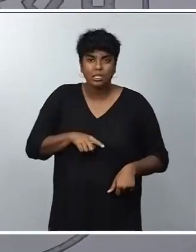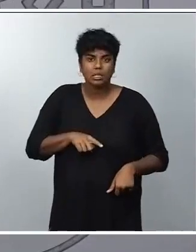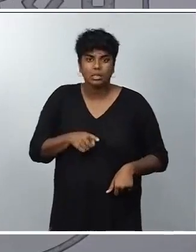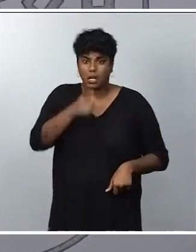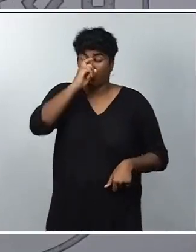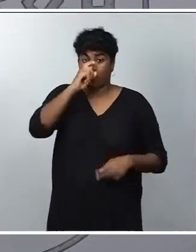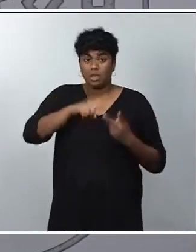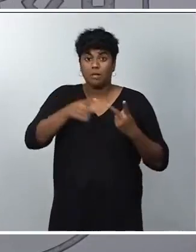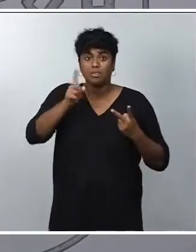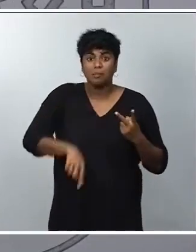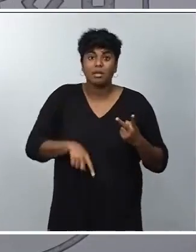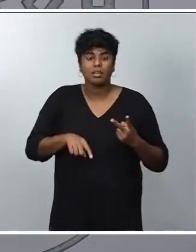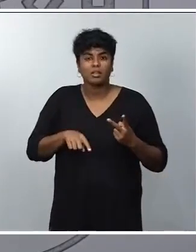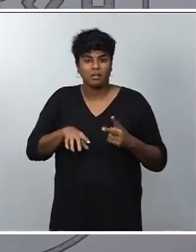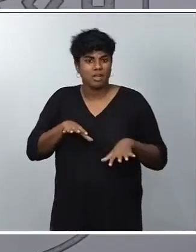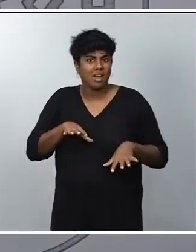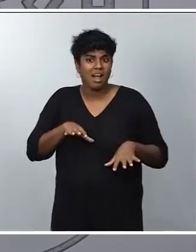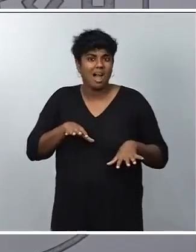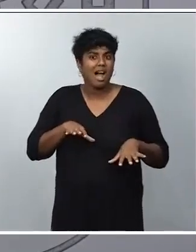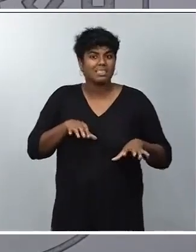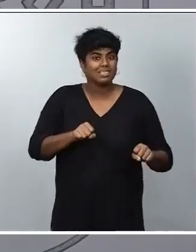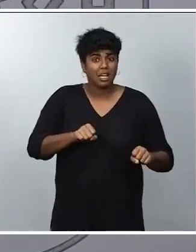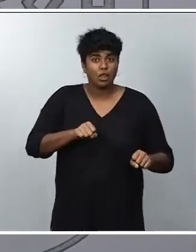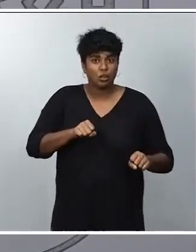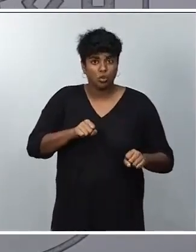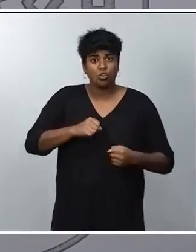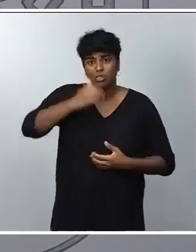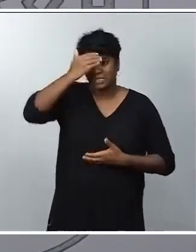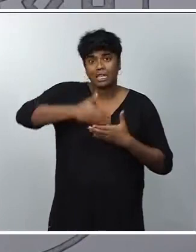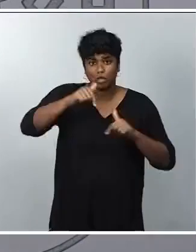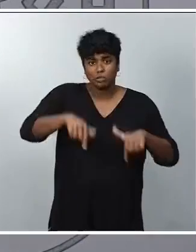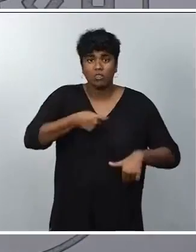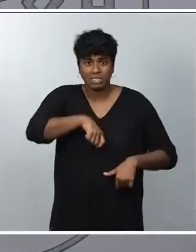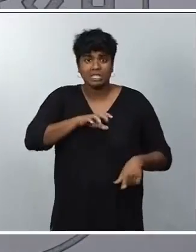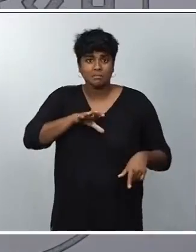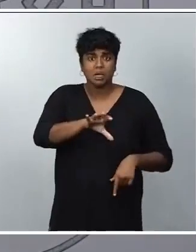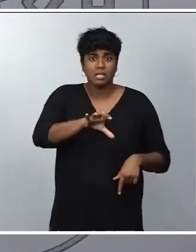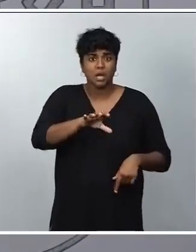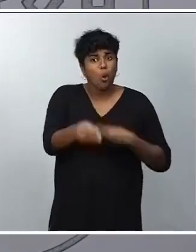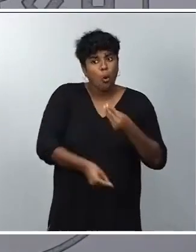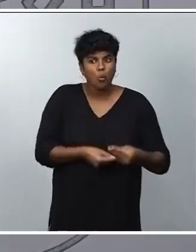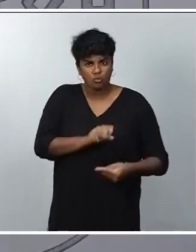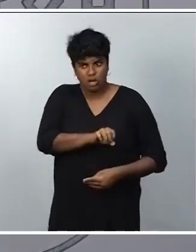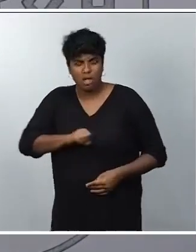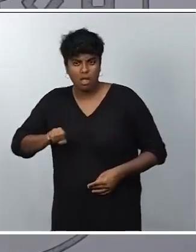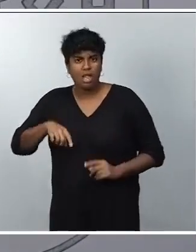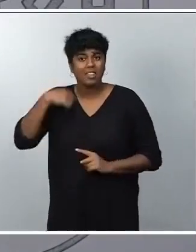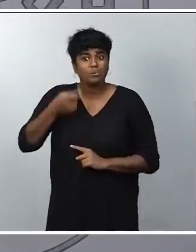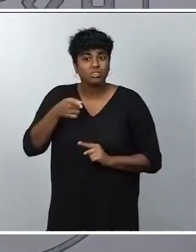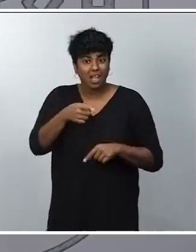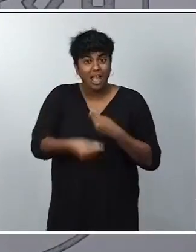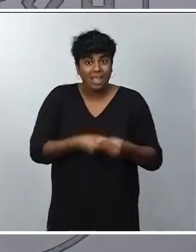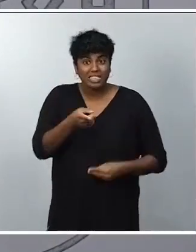quien utilizó el mayor atentado terrorista a nuestro país y que por tanto quien hizo todo eso